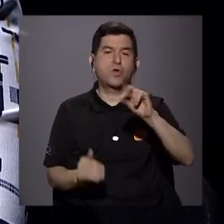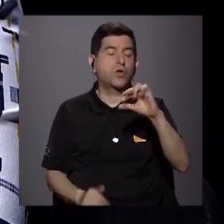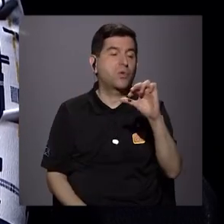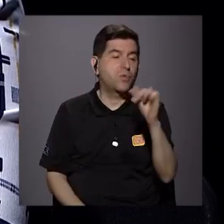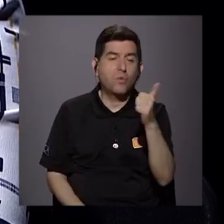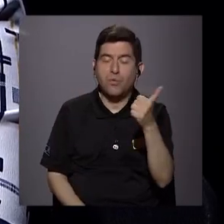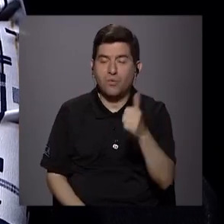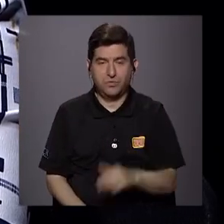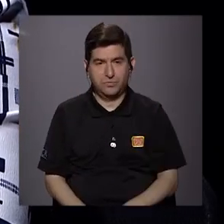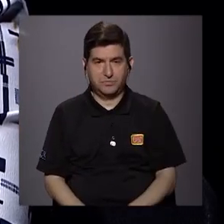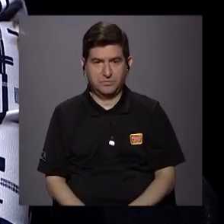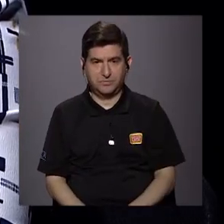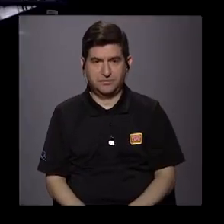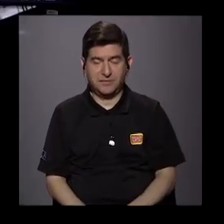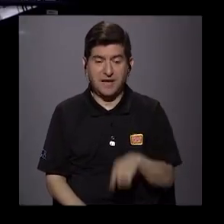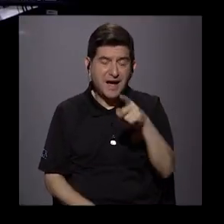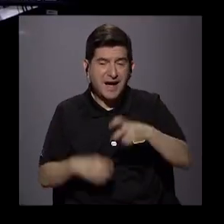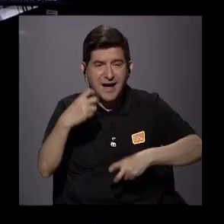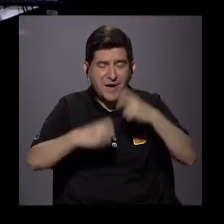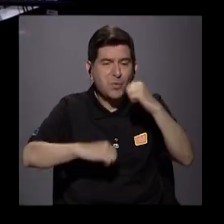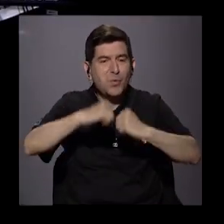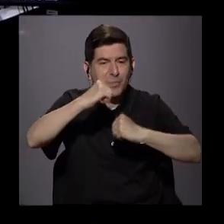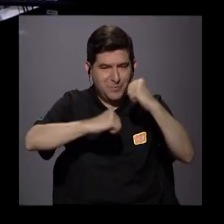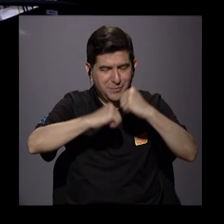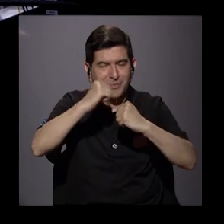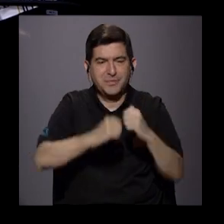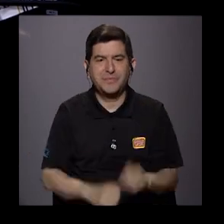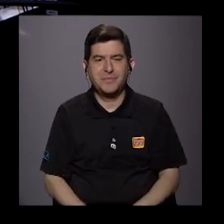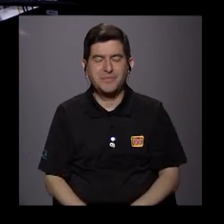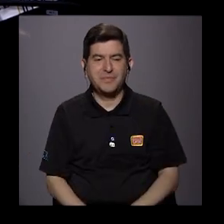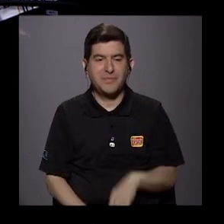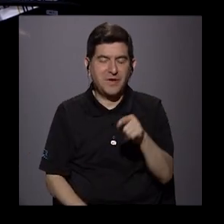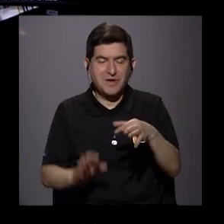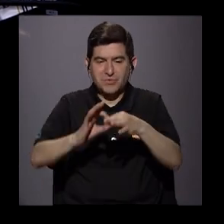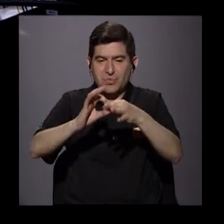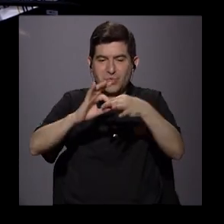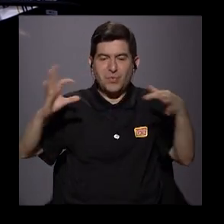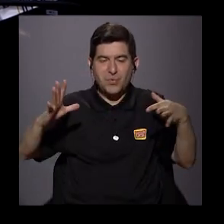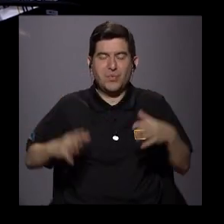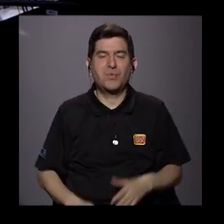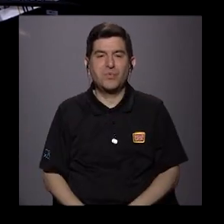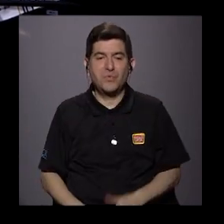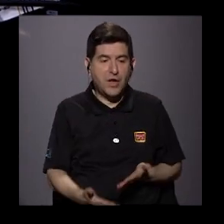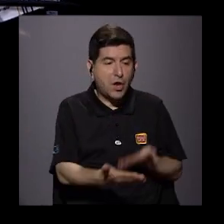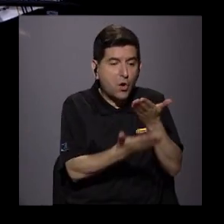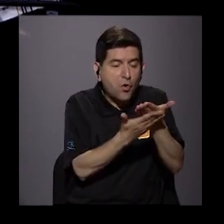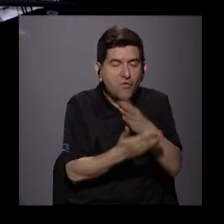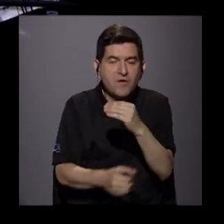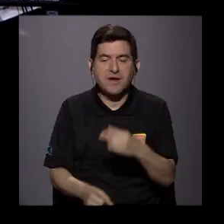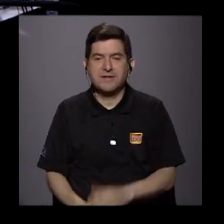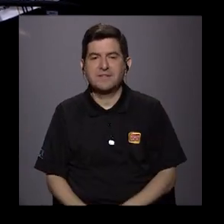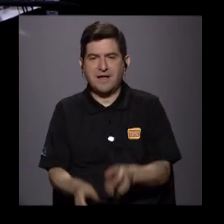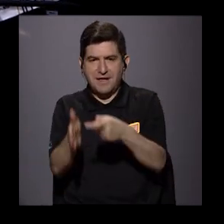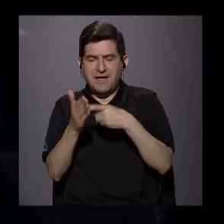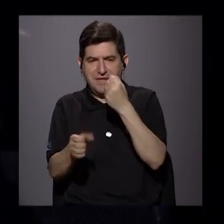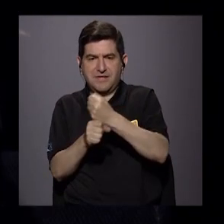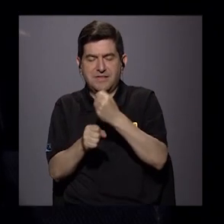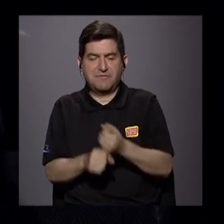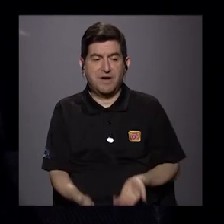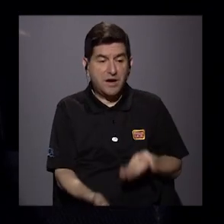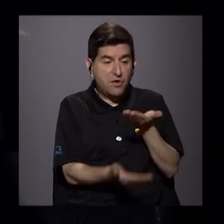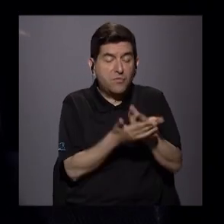demás, ¿verdad? Entonces ahí tenemos un problema estructural que es el desenganche entre la oferta y la demanda de trabajo, donde la oferta de trabajo,